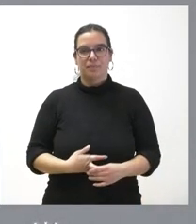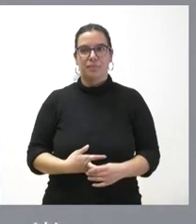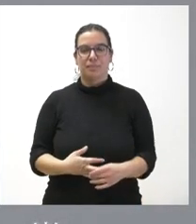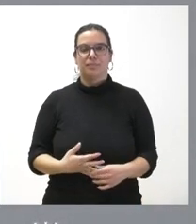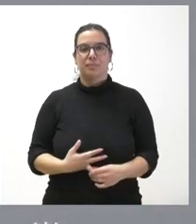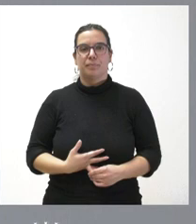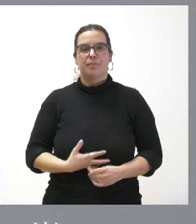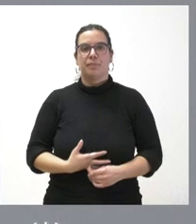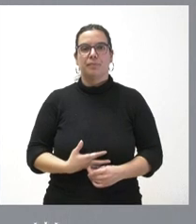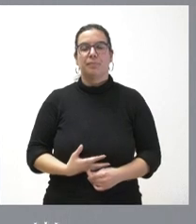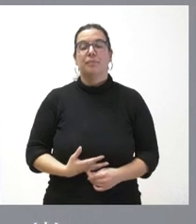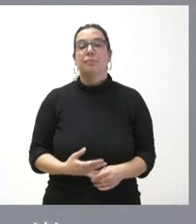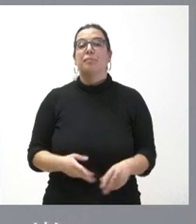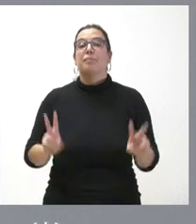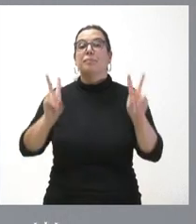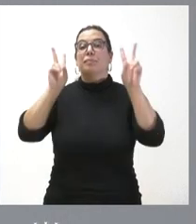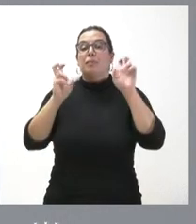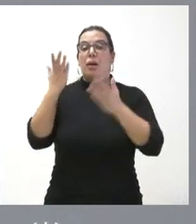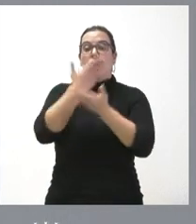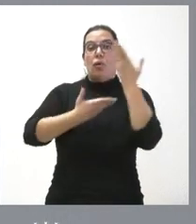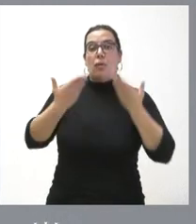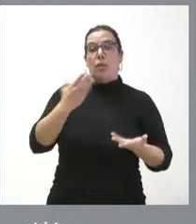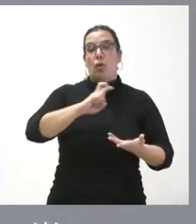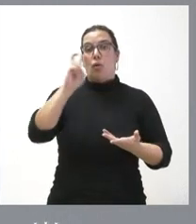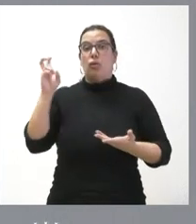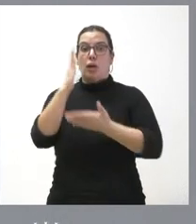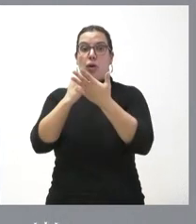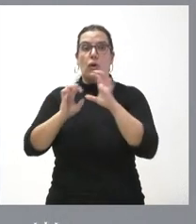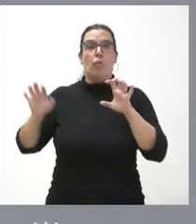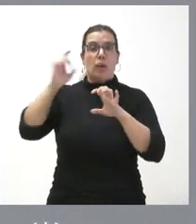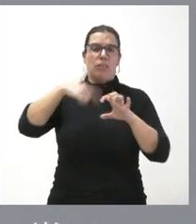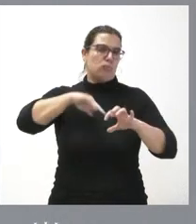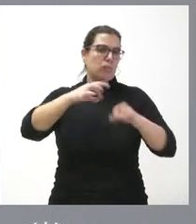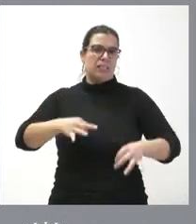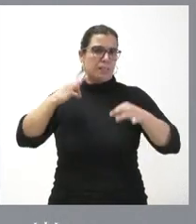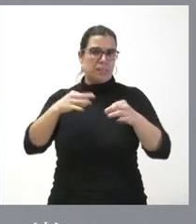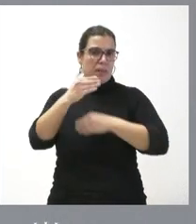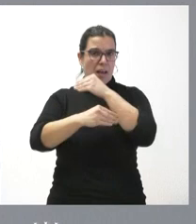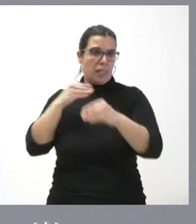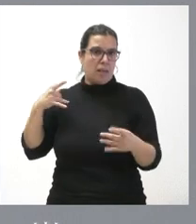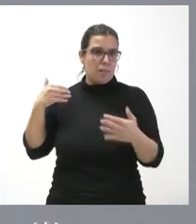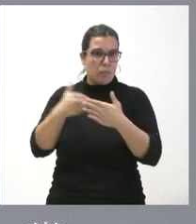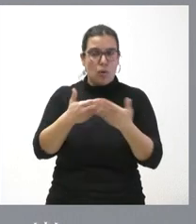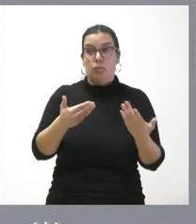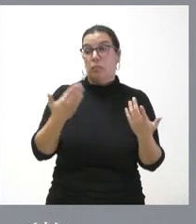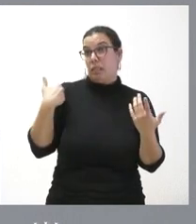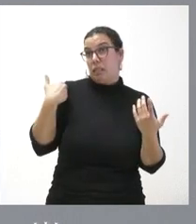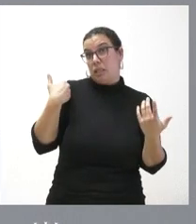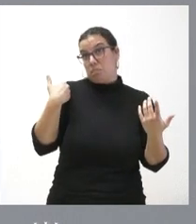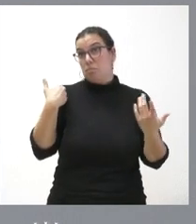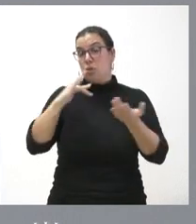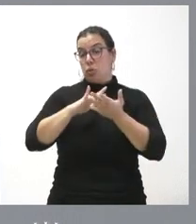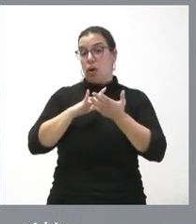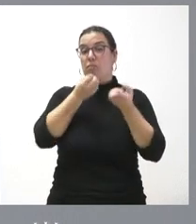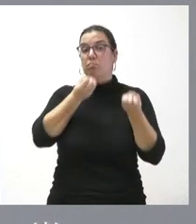el tema de la colaboración conjunta contra las comunidades autónomas nosotros lo hemos ejercido siempre no hace muchos meses se firmó la